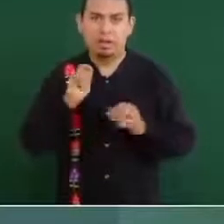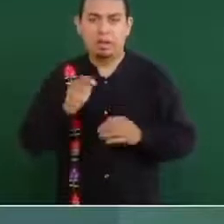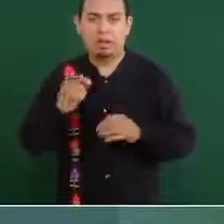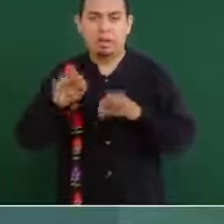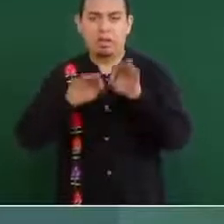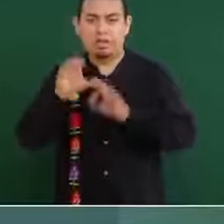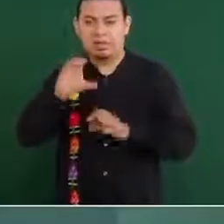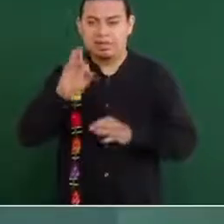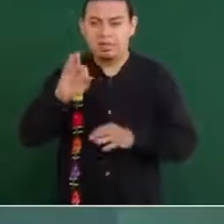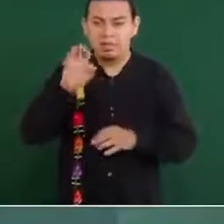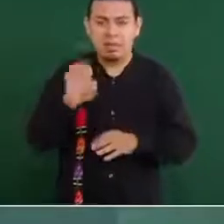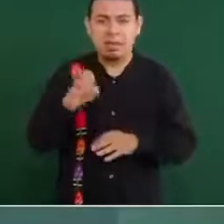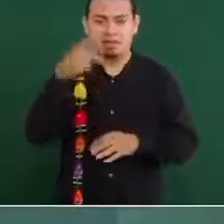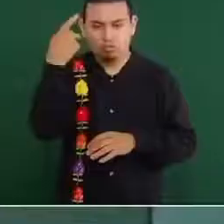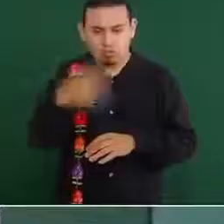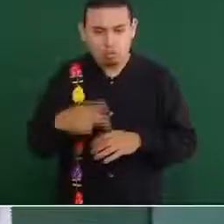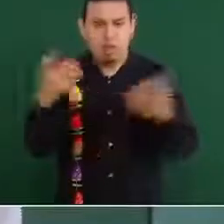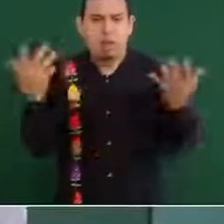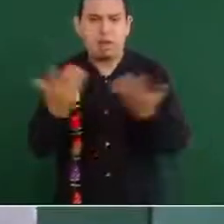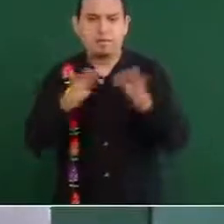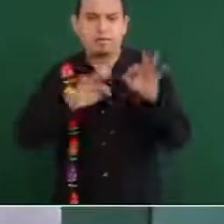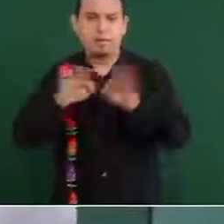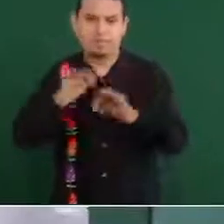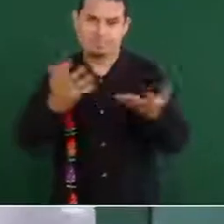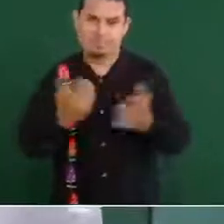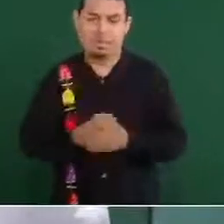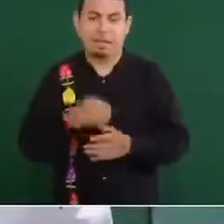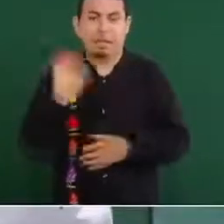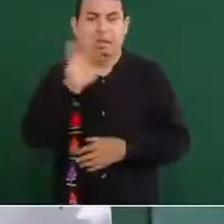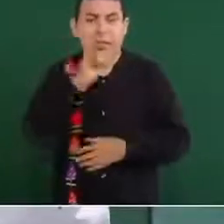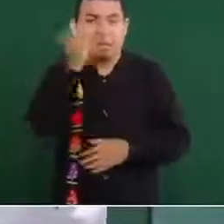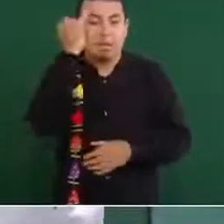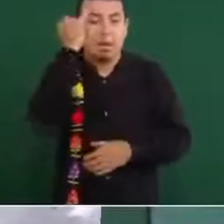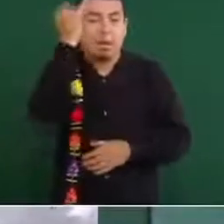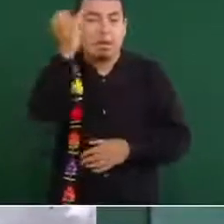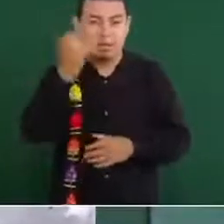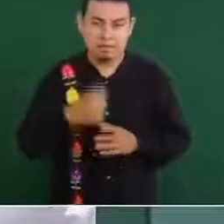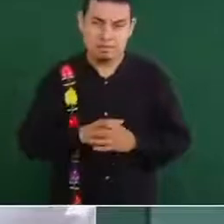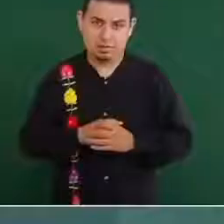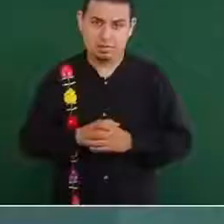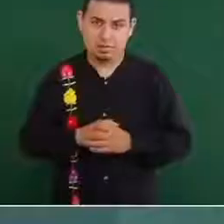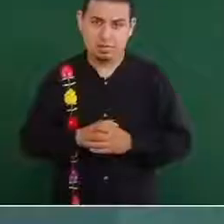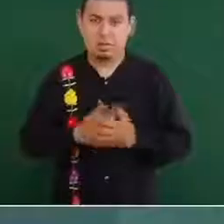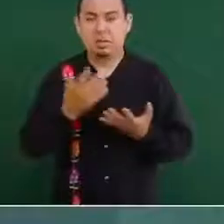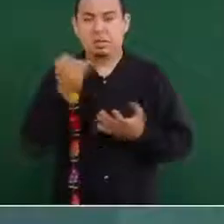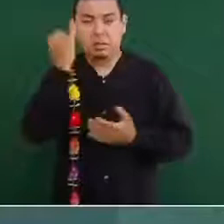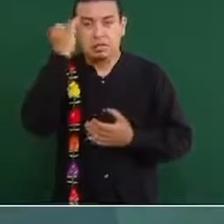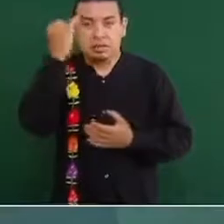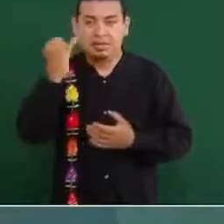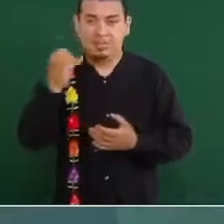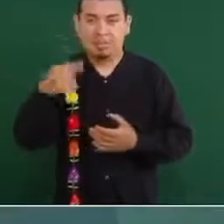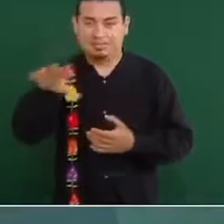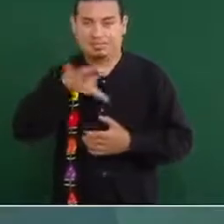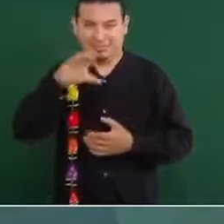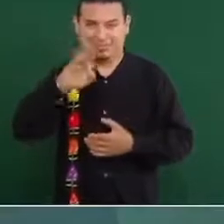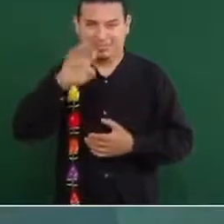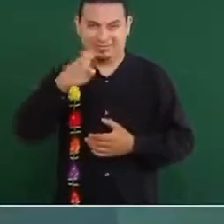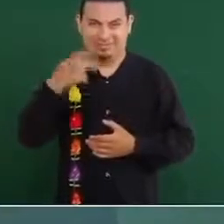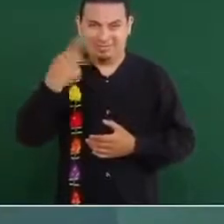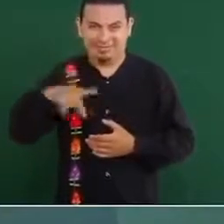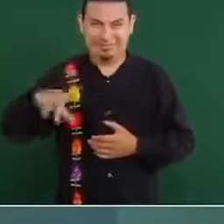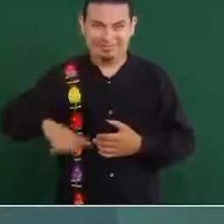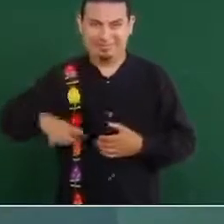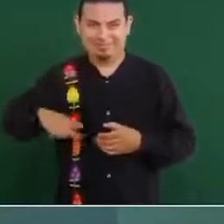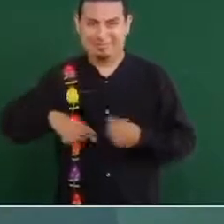Comisión Federal de Electricidad. ¿Qué pasaría si en vez de la Comisión Federal de